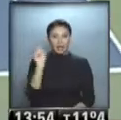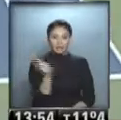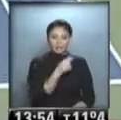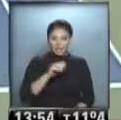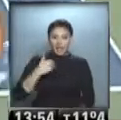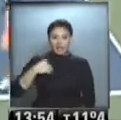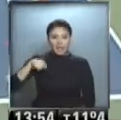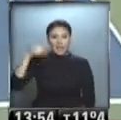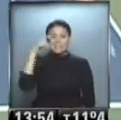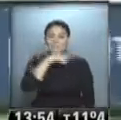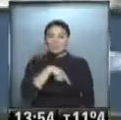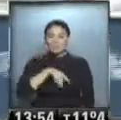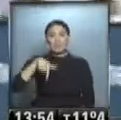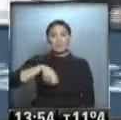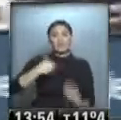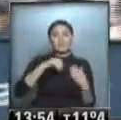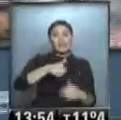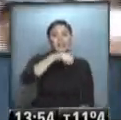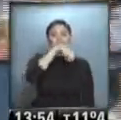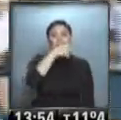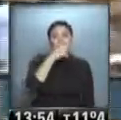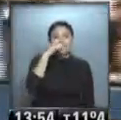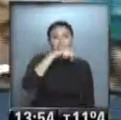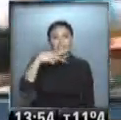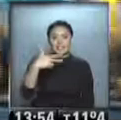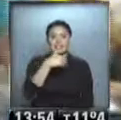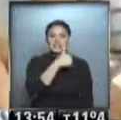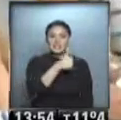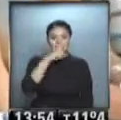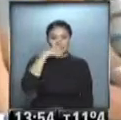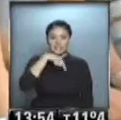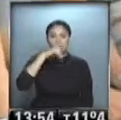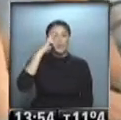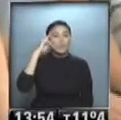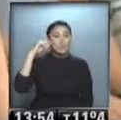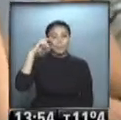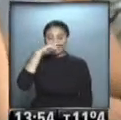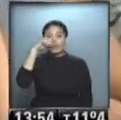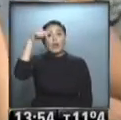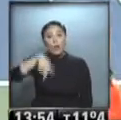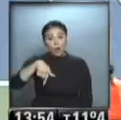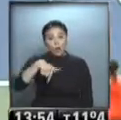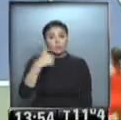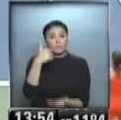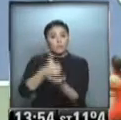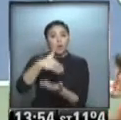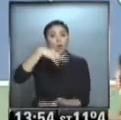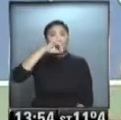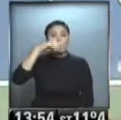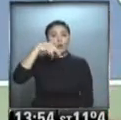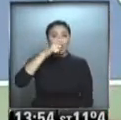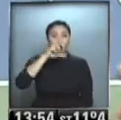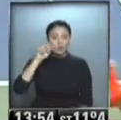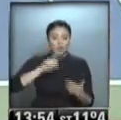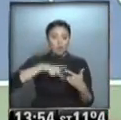superar por 6-3 y 7-6, 9-7 en el tiebreak. Hoy es el turno de Mónaco, de